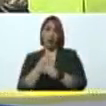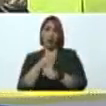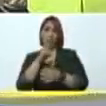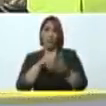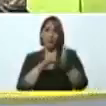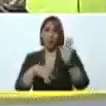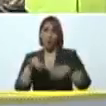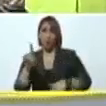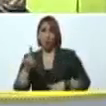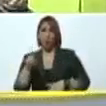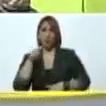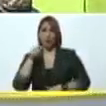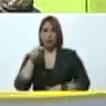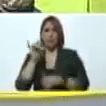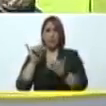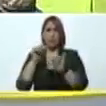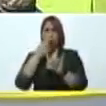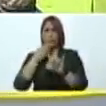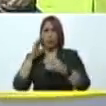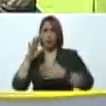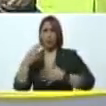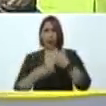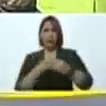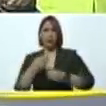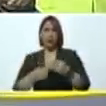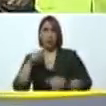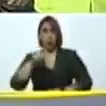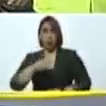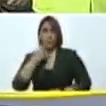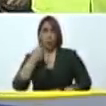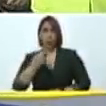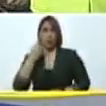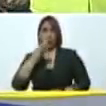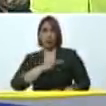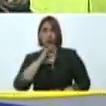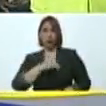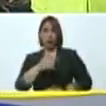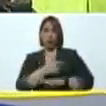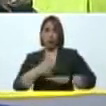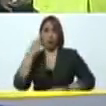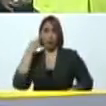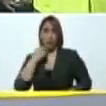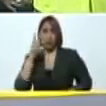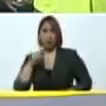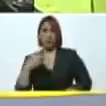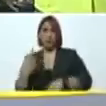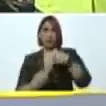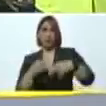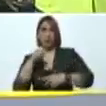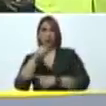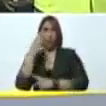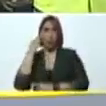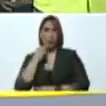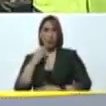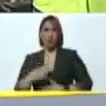usted se comprometió a hacer y que hoy sigue siendo una política social del gobierno bolivariano y de la revolución bolivariana.